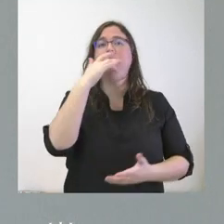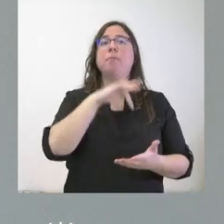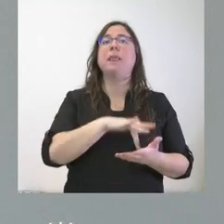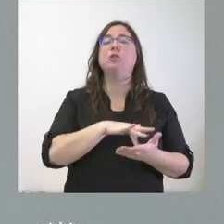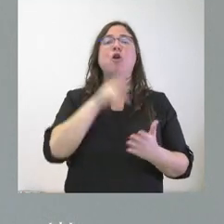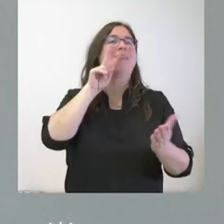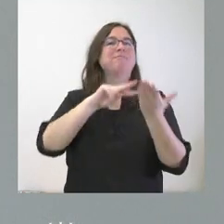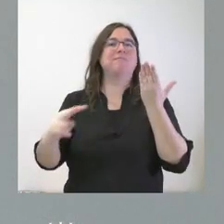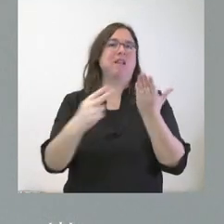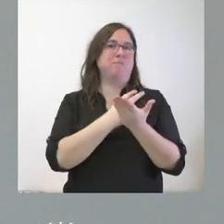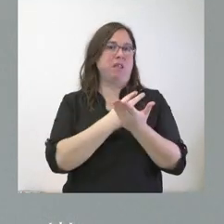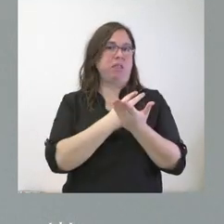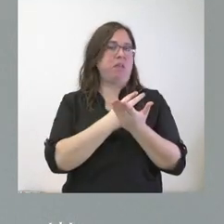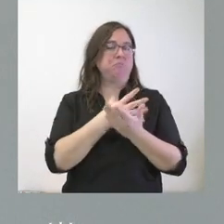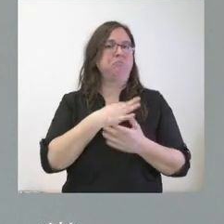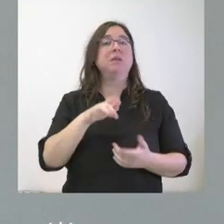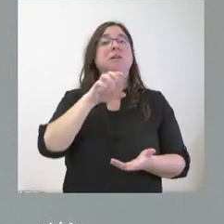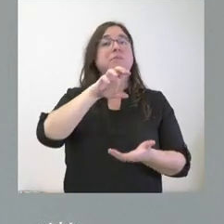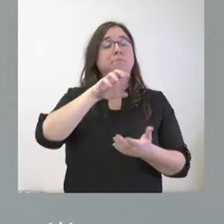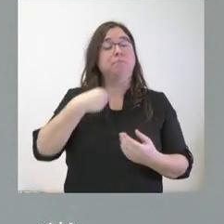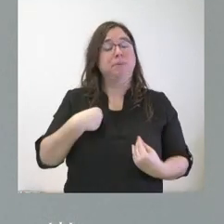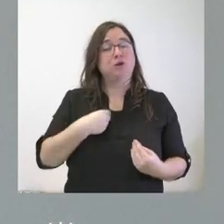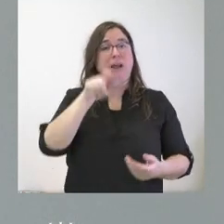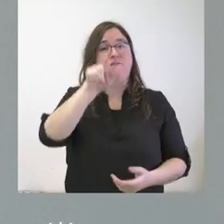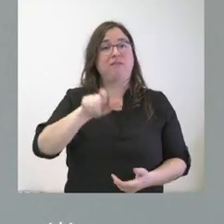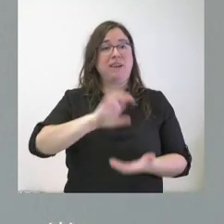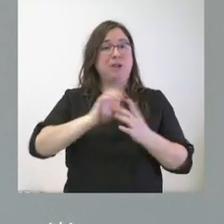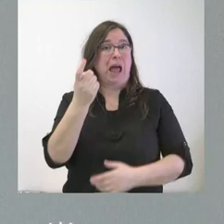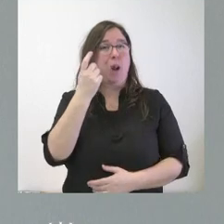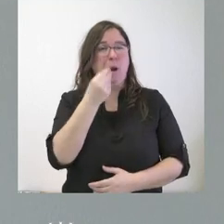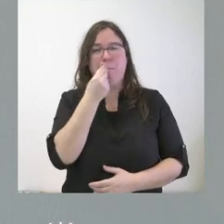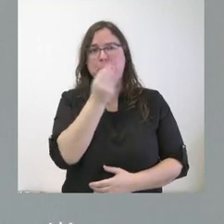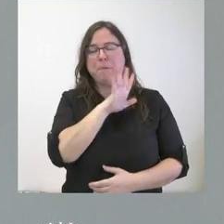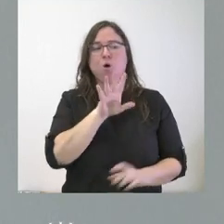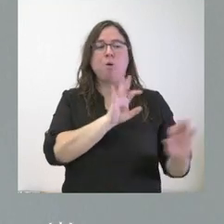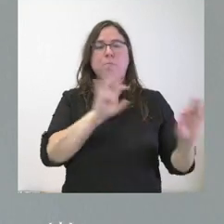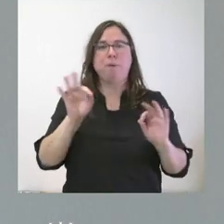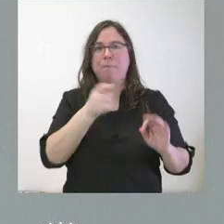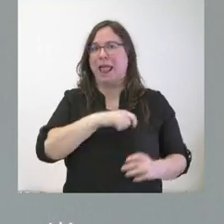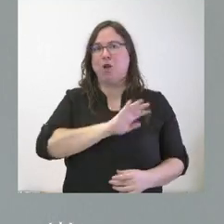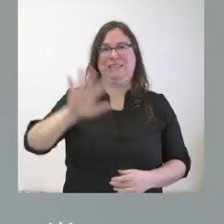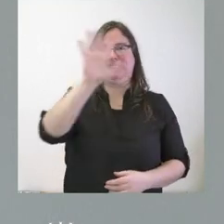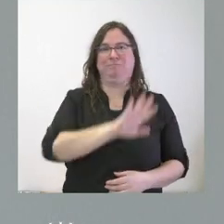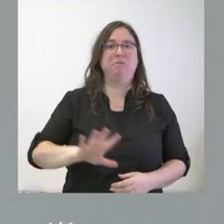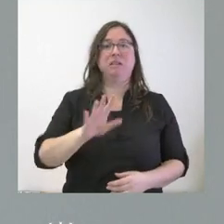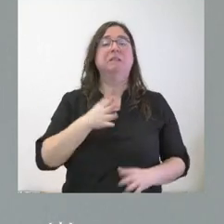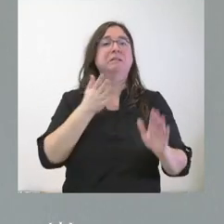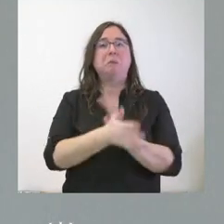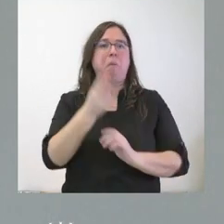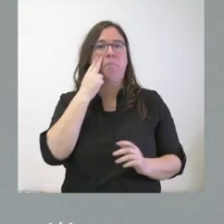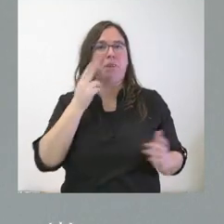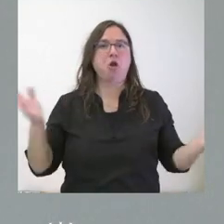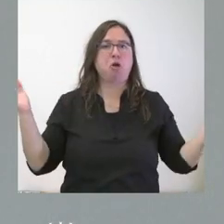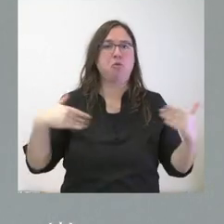transparencia en relación con este asunto. Los alumnos de Castilla y León están entre los mejor preparados y no los mejores de toda España y, por tanto, no tienen por qué tener ningún miedo